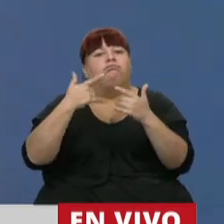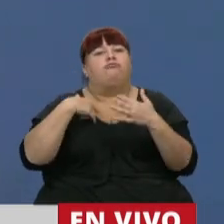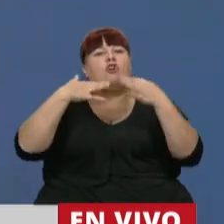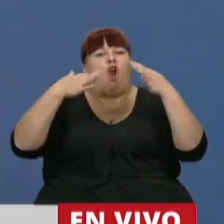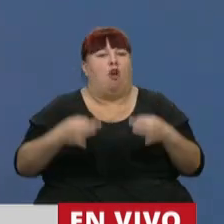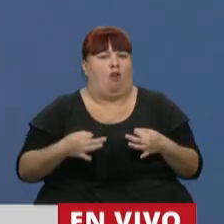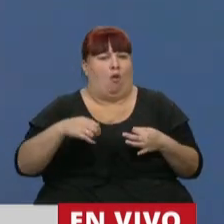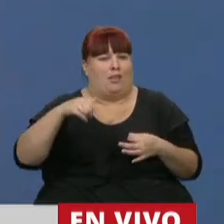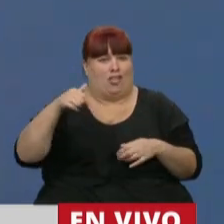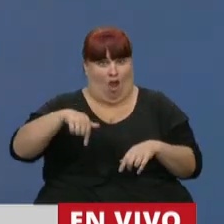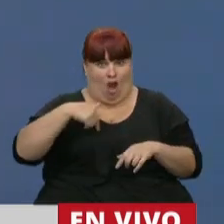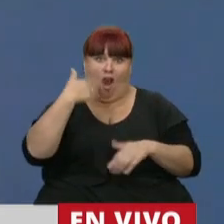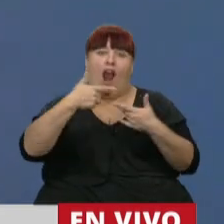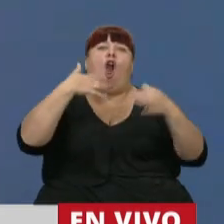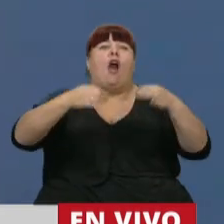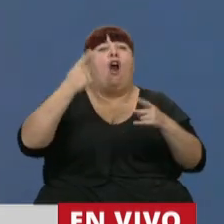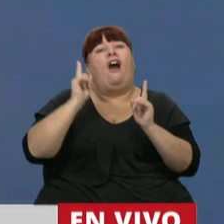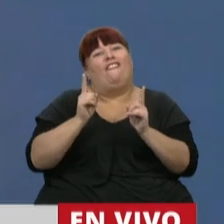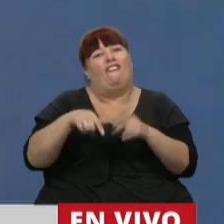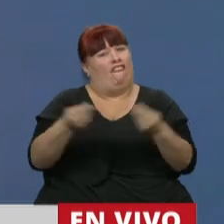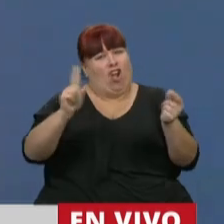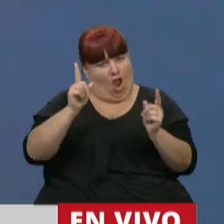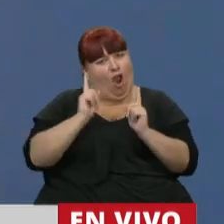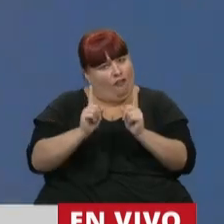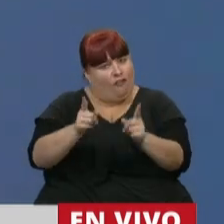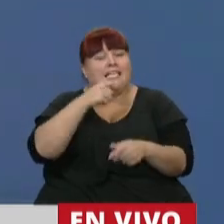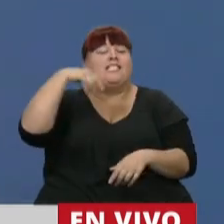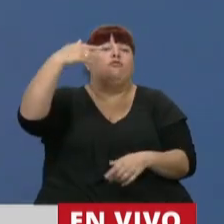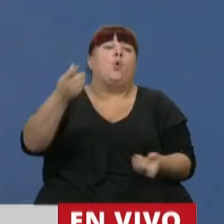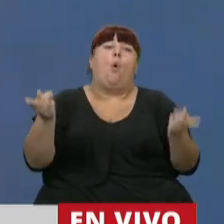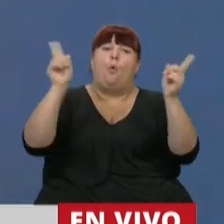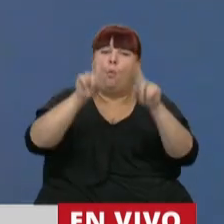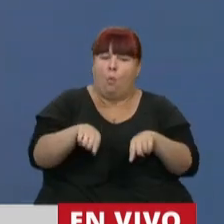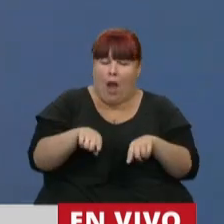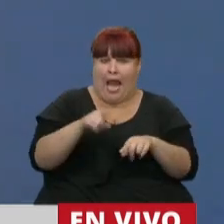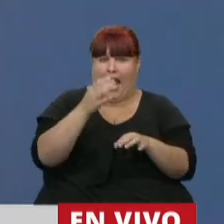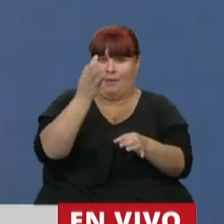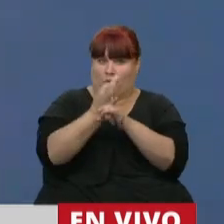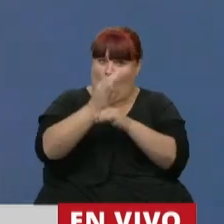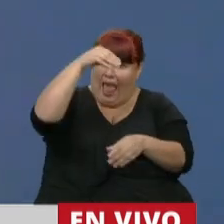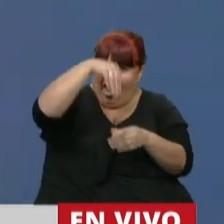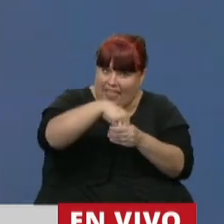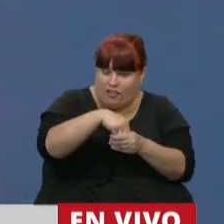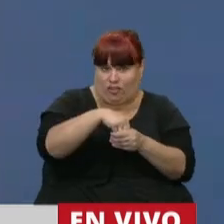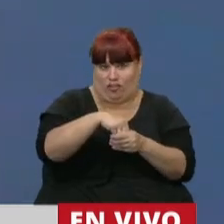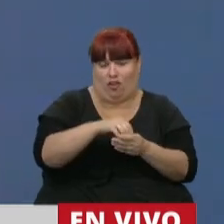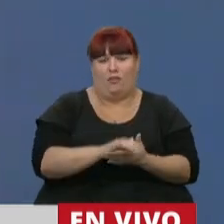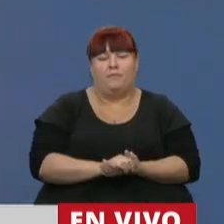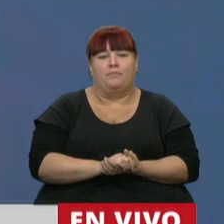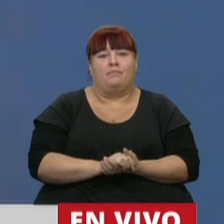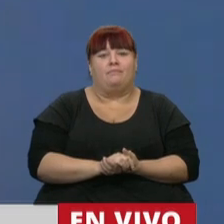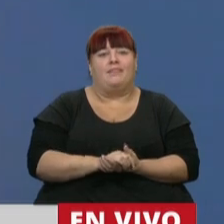compromiso que hicimos así acá, para que una vez que volvamos a estar dentro del espacio que nunca